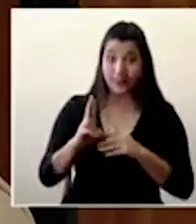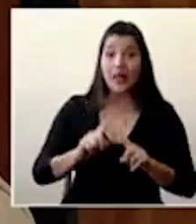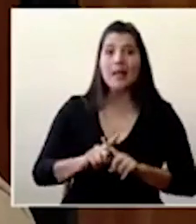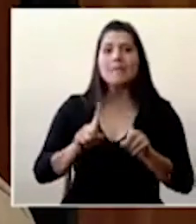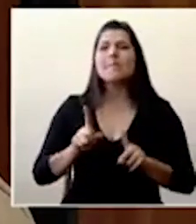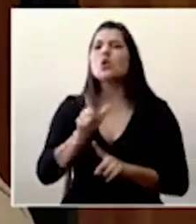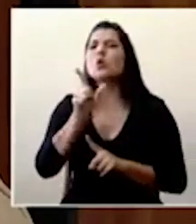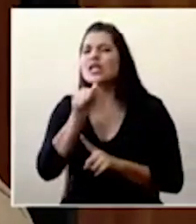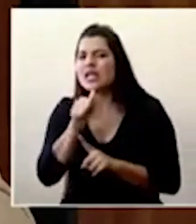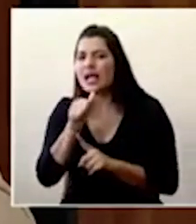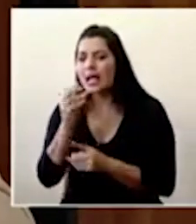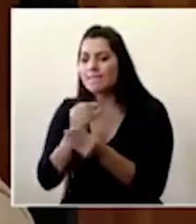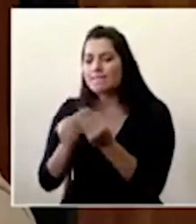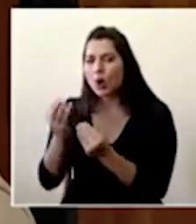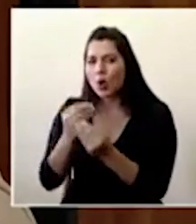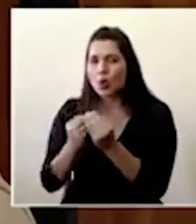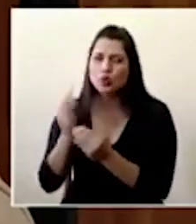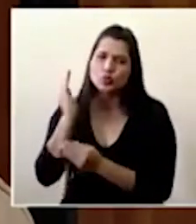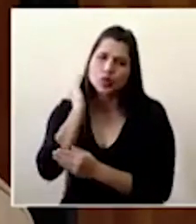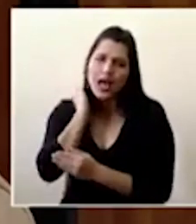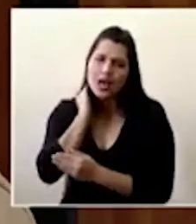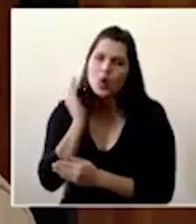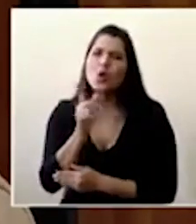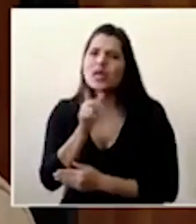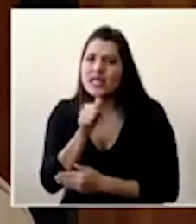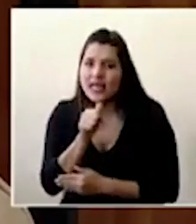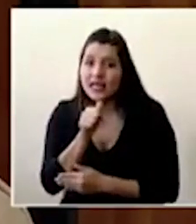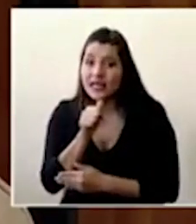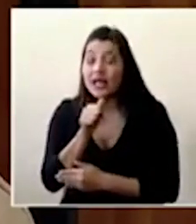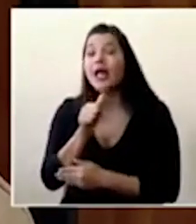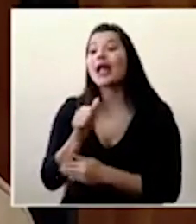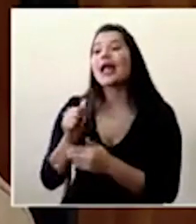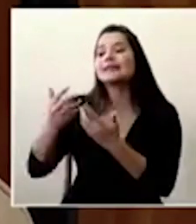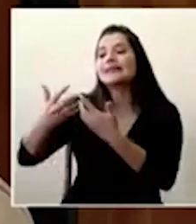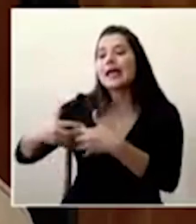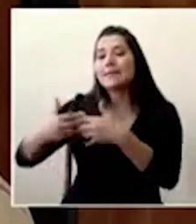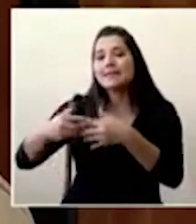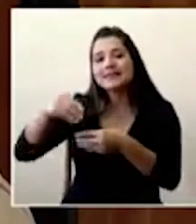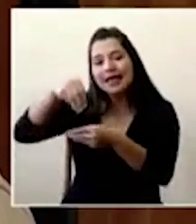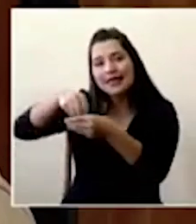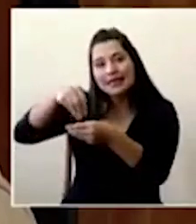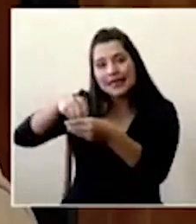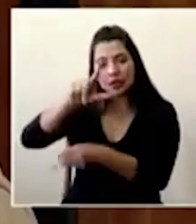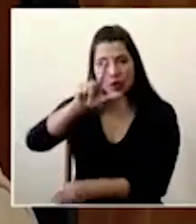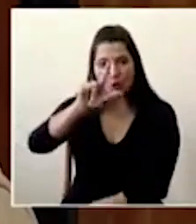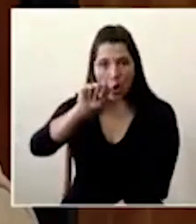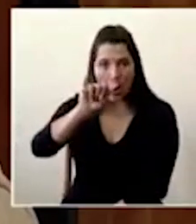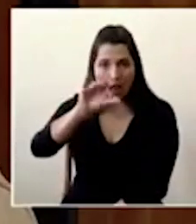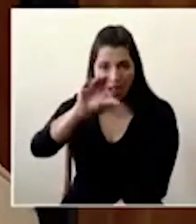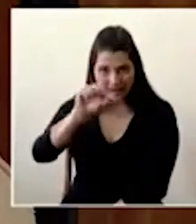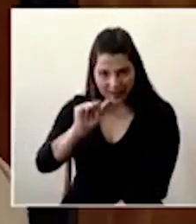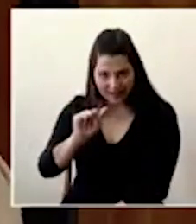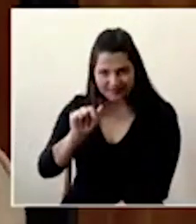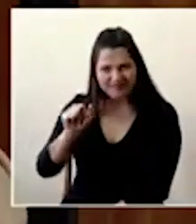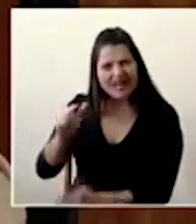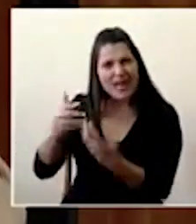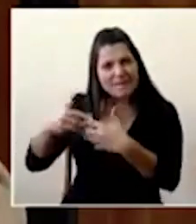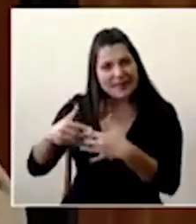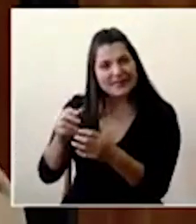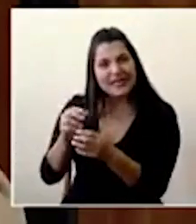los ingenios que están incorporados en Laica, que es la corporación que produce, que agroña a todos los azucareros.